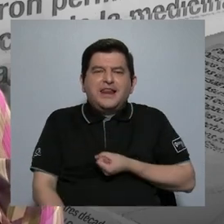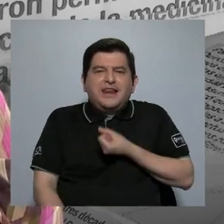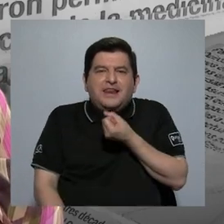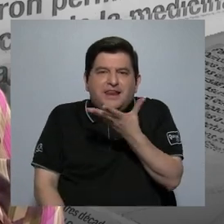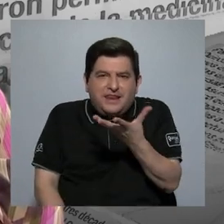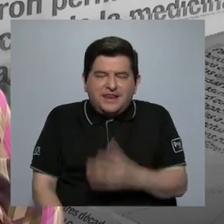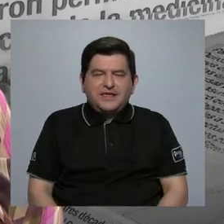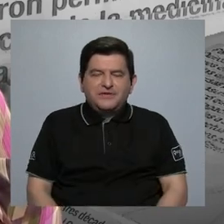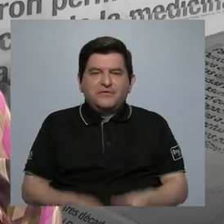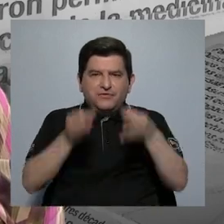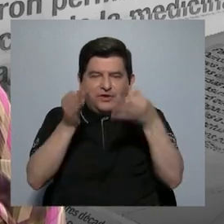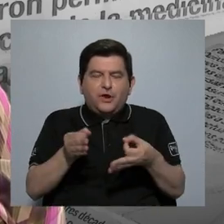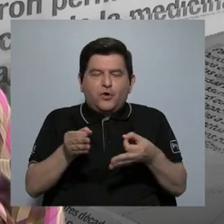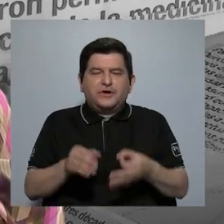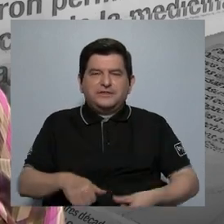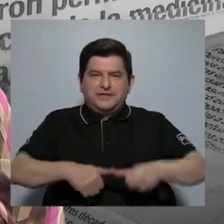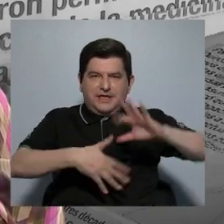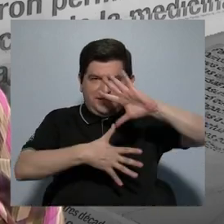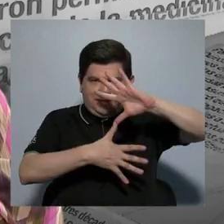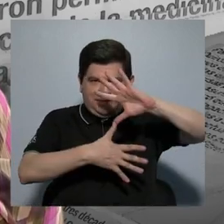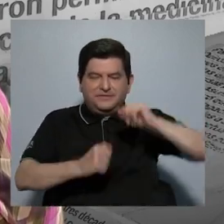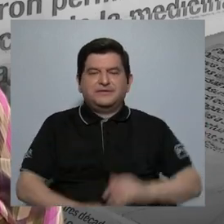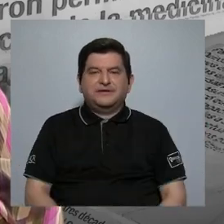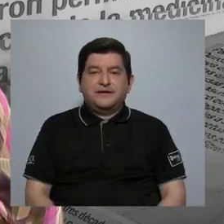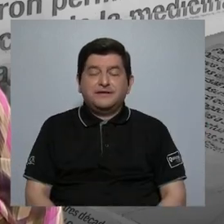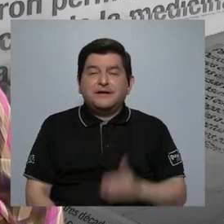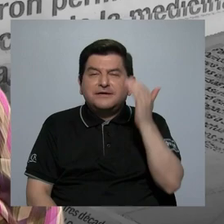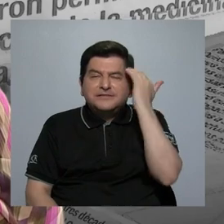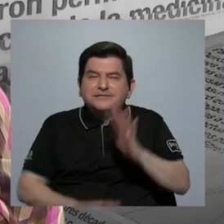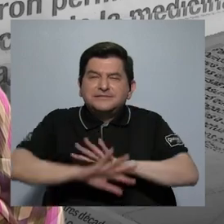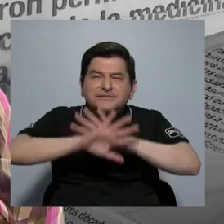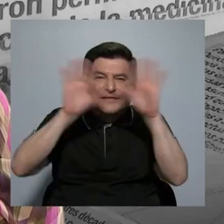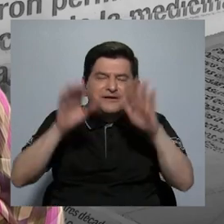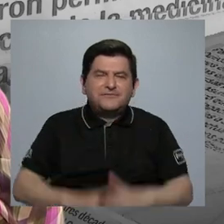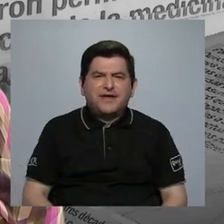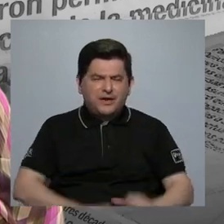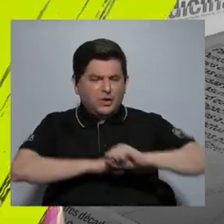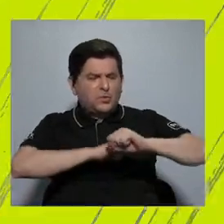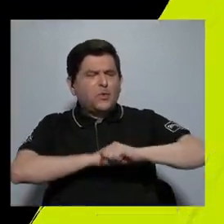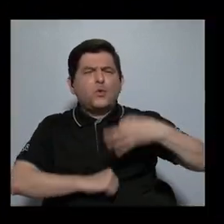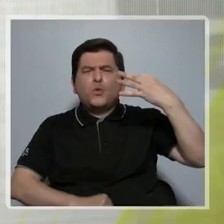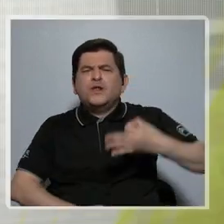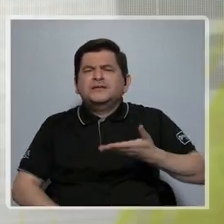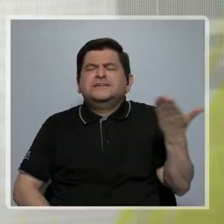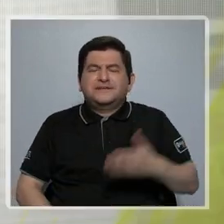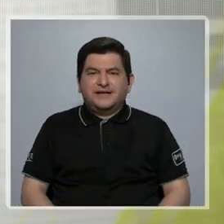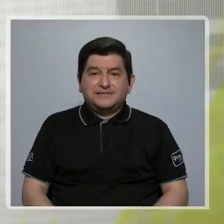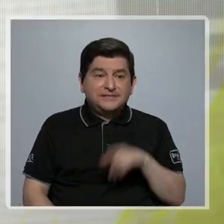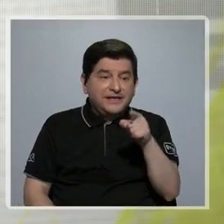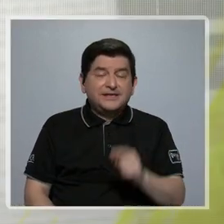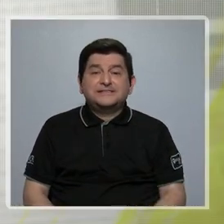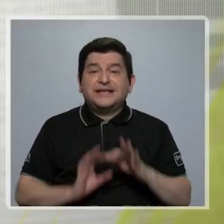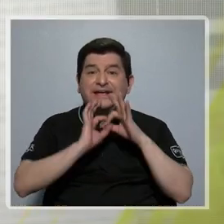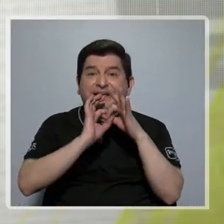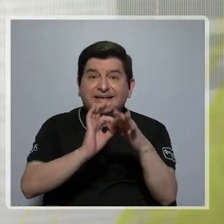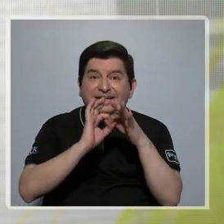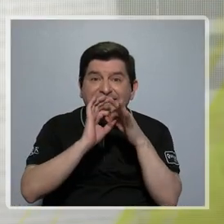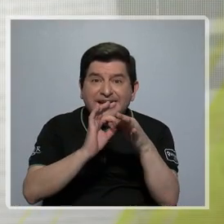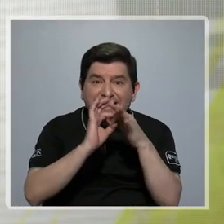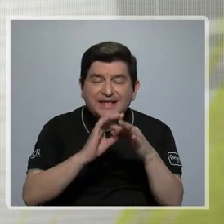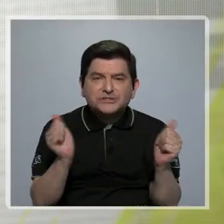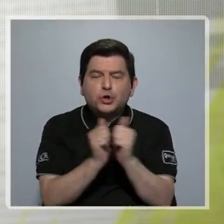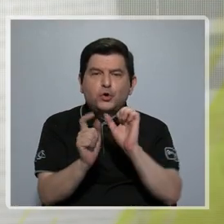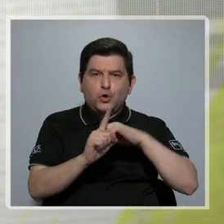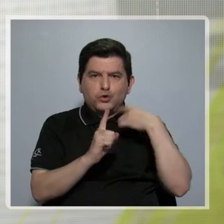Libertad de Expresión de la Corte Interamericana, tener claro que es publicidad oficial, que es esa relación,